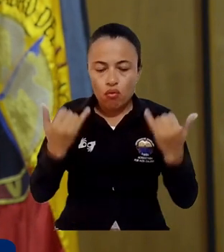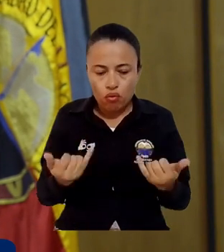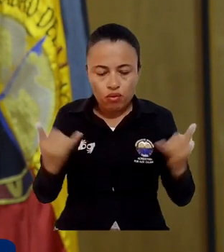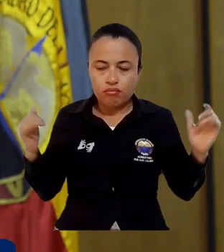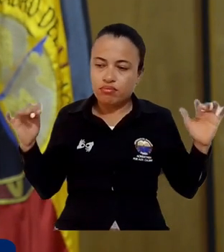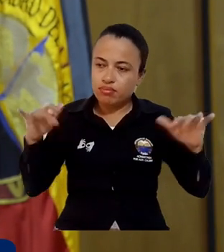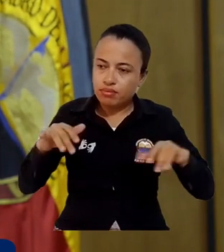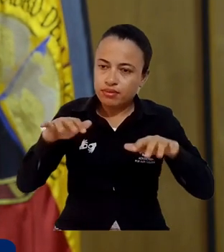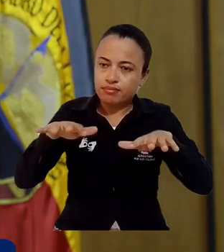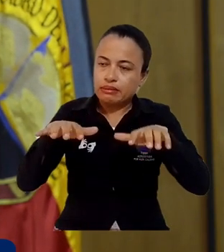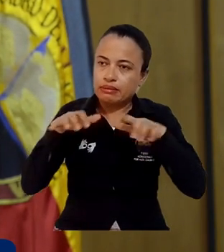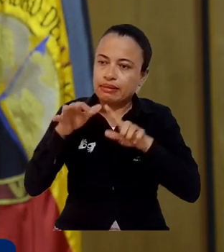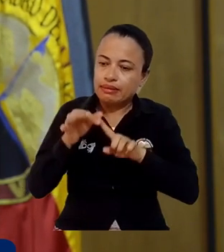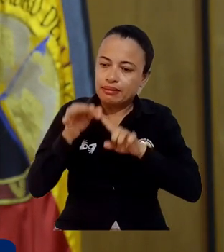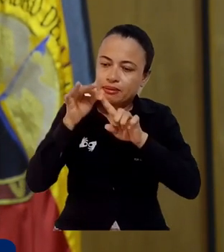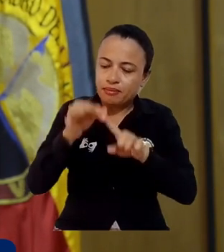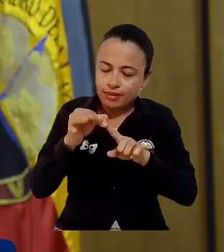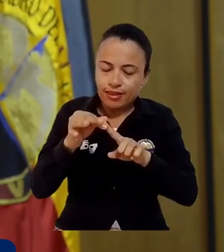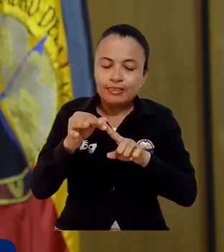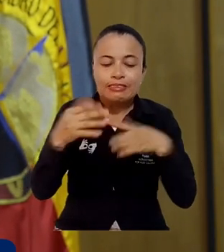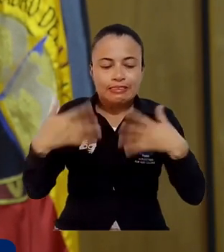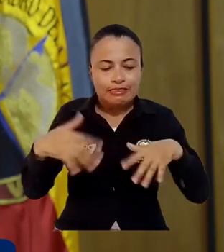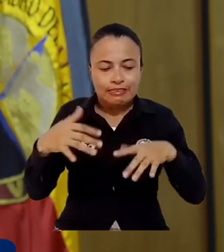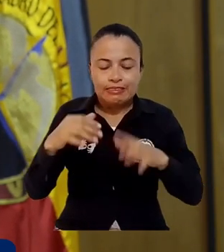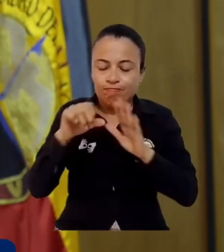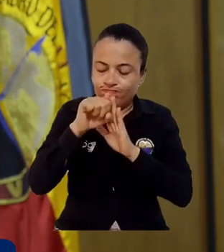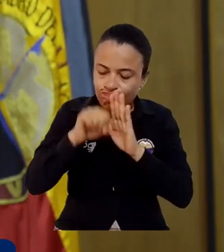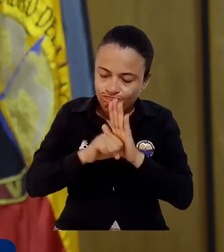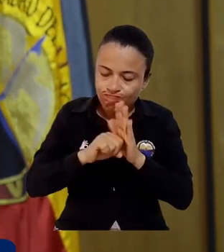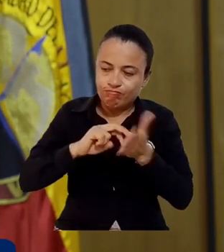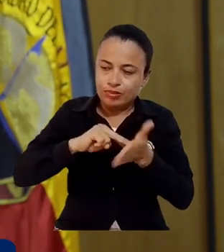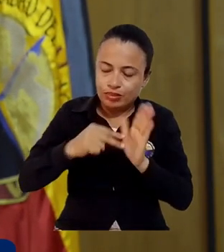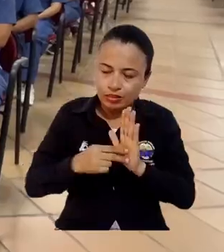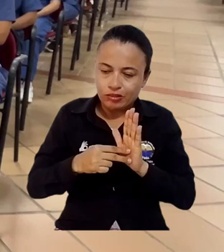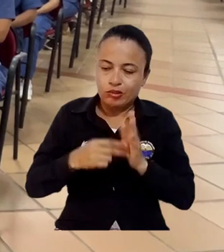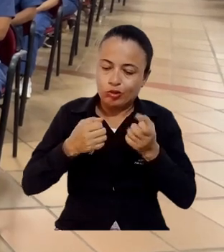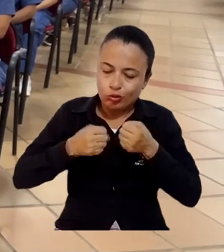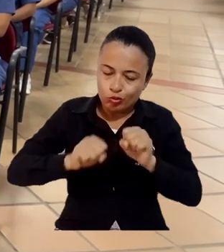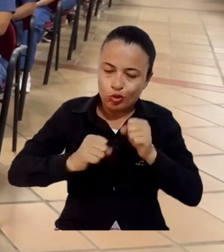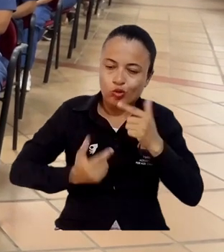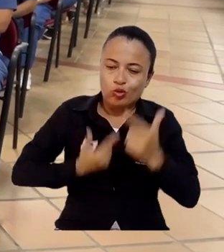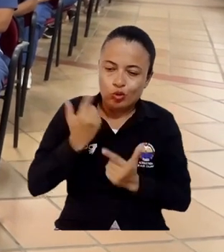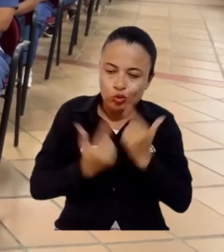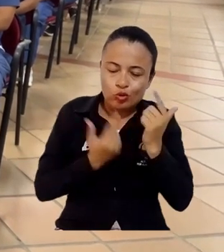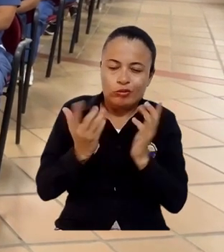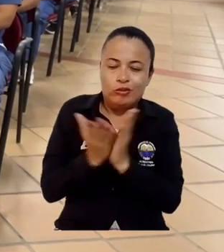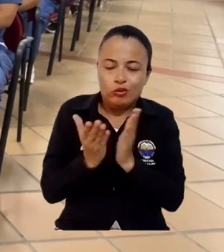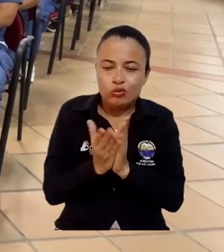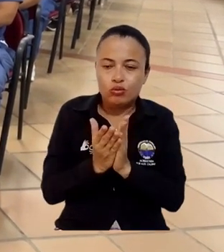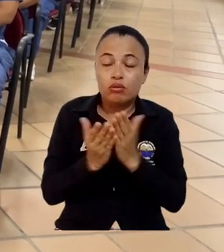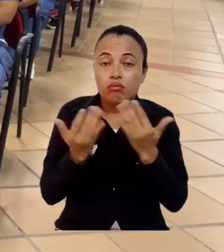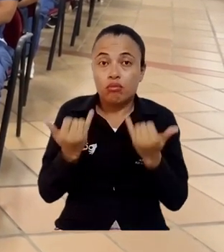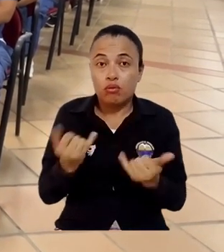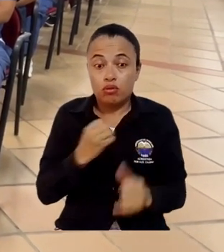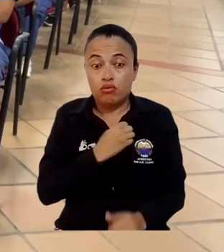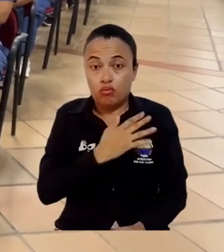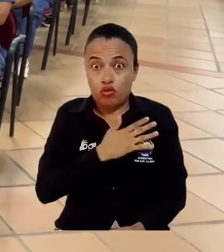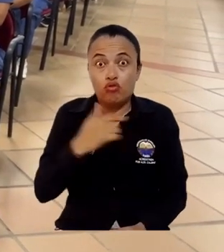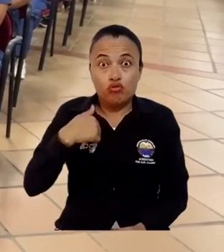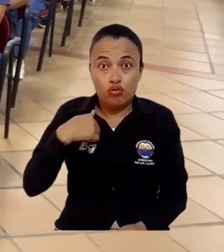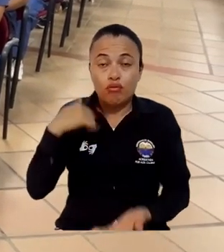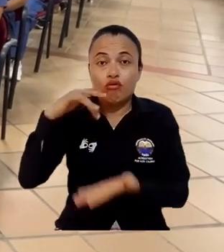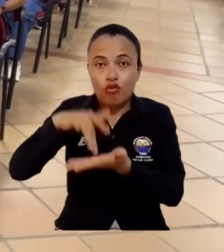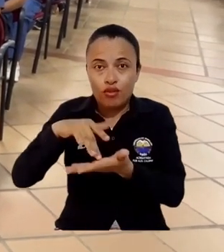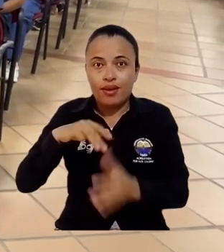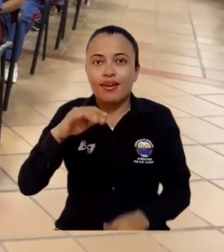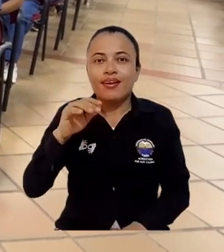símbolo, en un símbolo de mucho esfuerzo, de mucho estudio, de sacrificio. Haber tenido la oportunidad de ir a Italia, de ir a Roma,